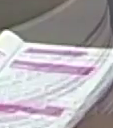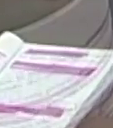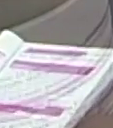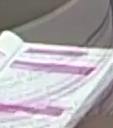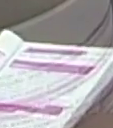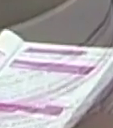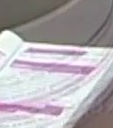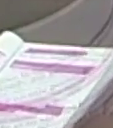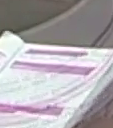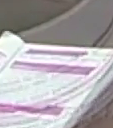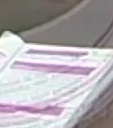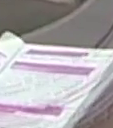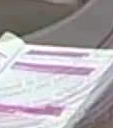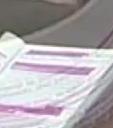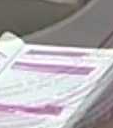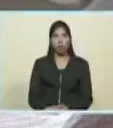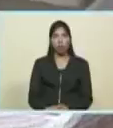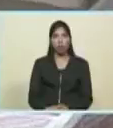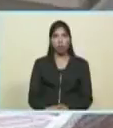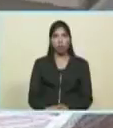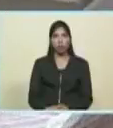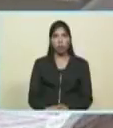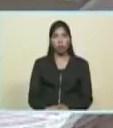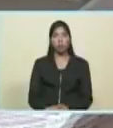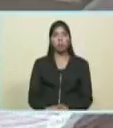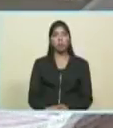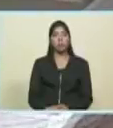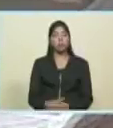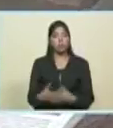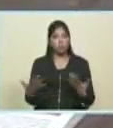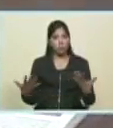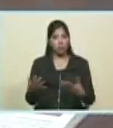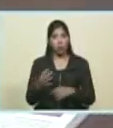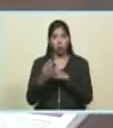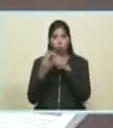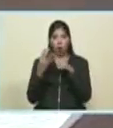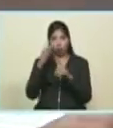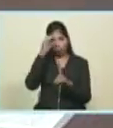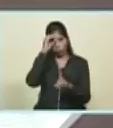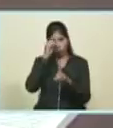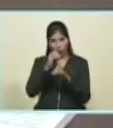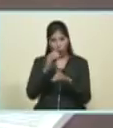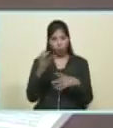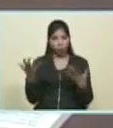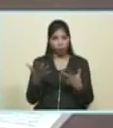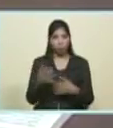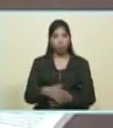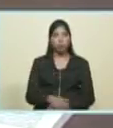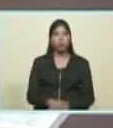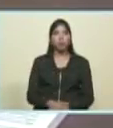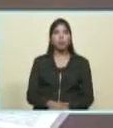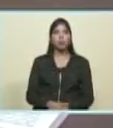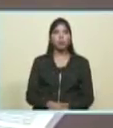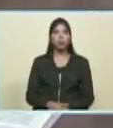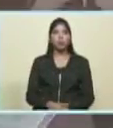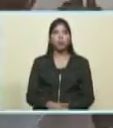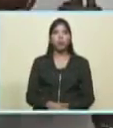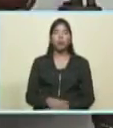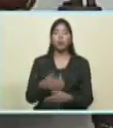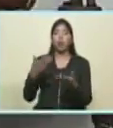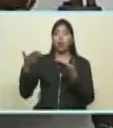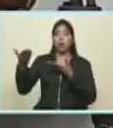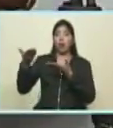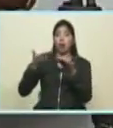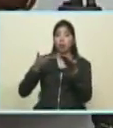neocolonial de dominación imperial eliminando o reduciendo a niveles no vitales el relacionamiento